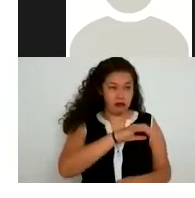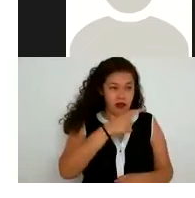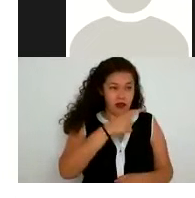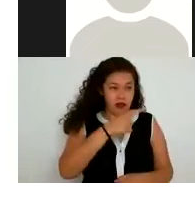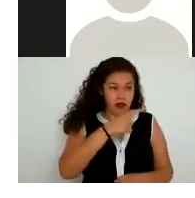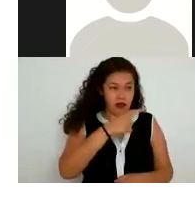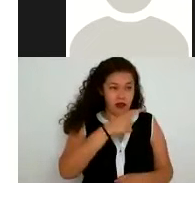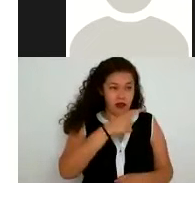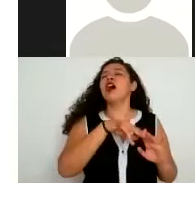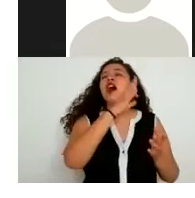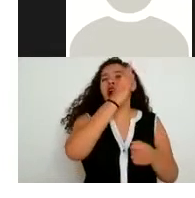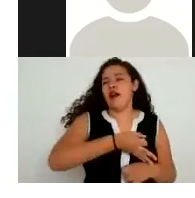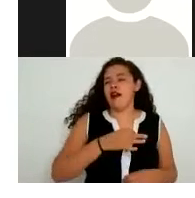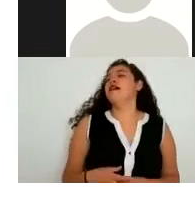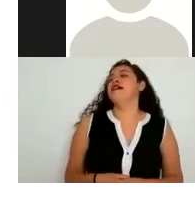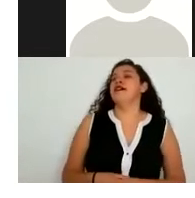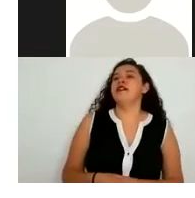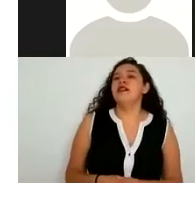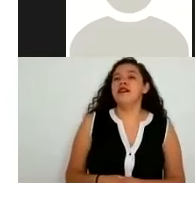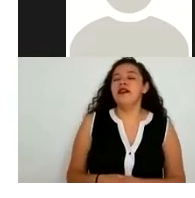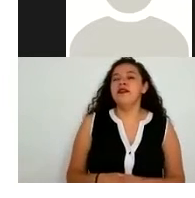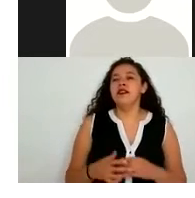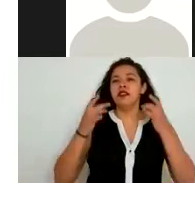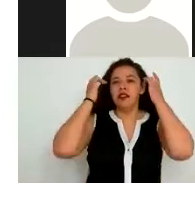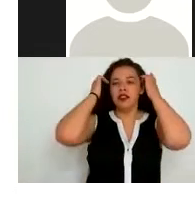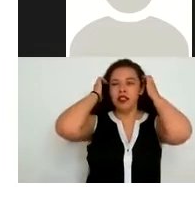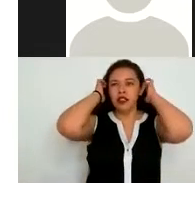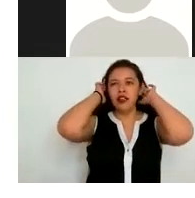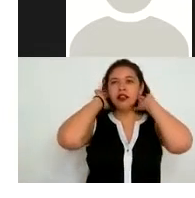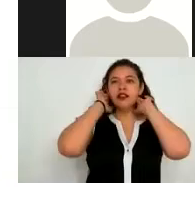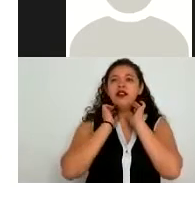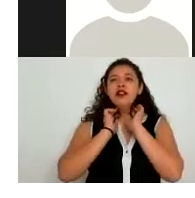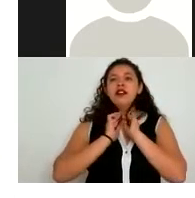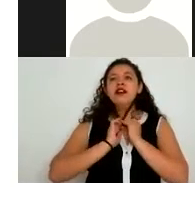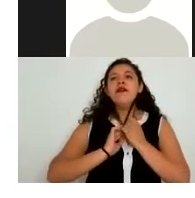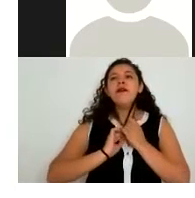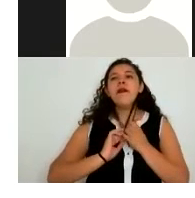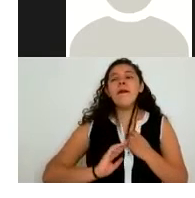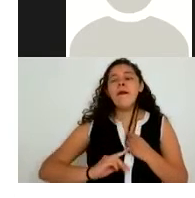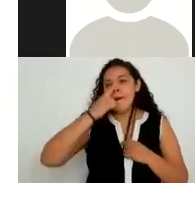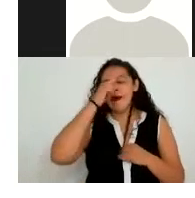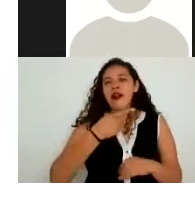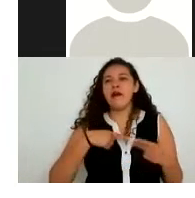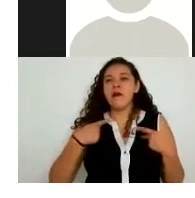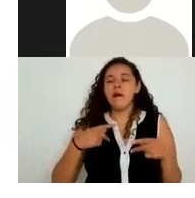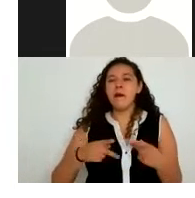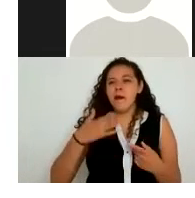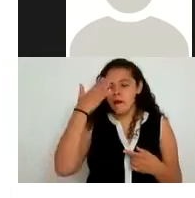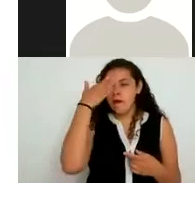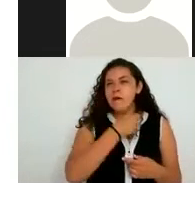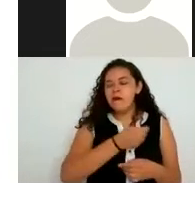utilizarlos o no el principio versa sobre que es la facultad de las personas en este caso de los titulares de la información